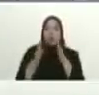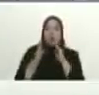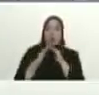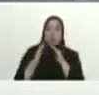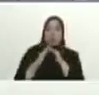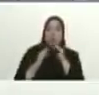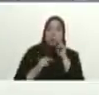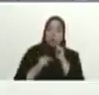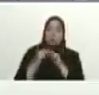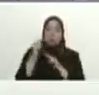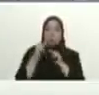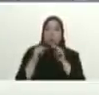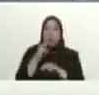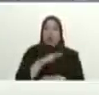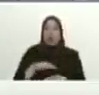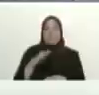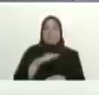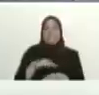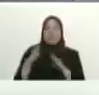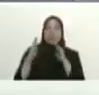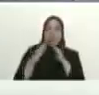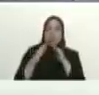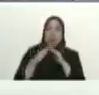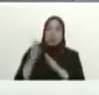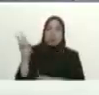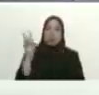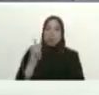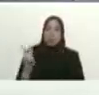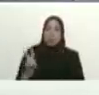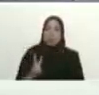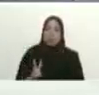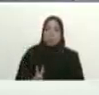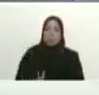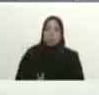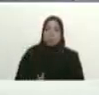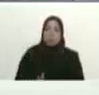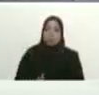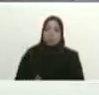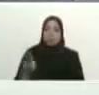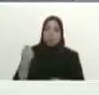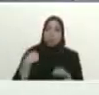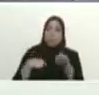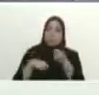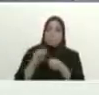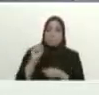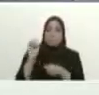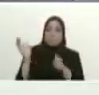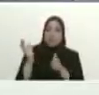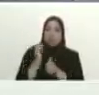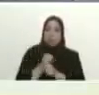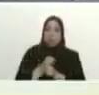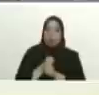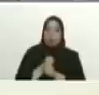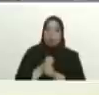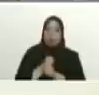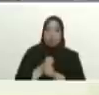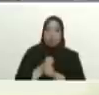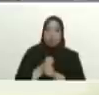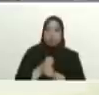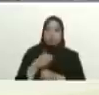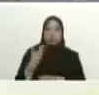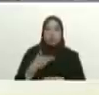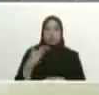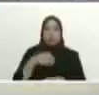construida por la gran misión vivienda Venezuela y de viviendas en el mercado secundario que se consiguen es muy